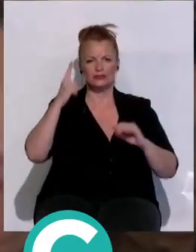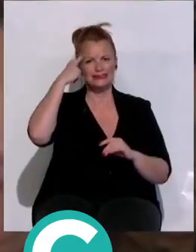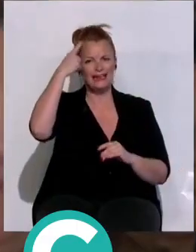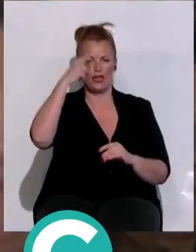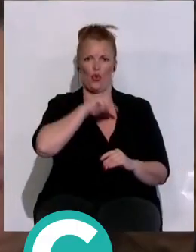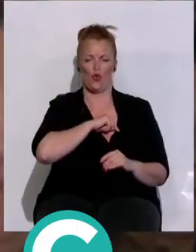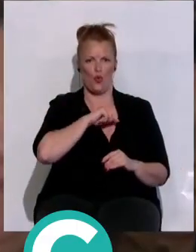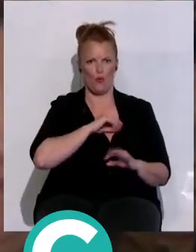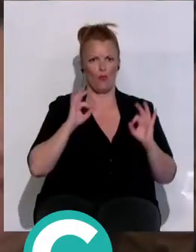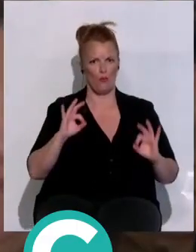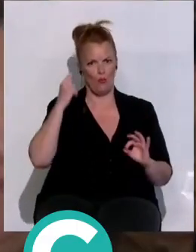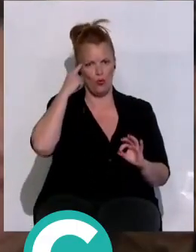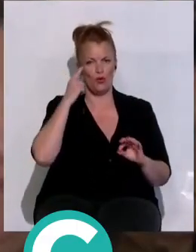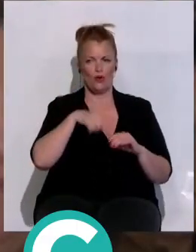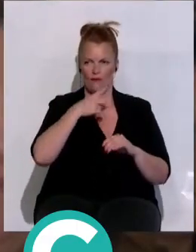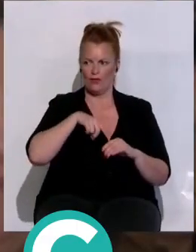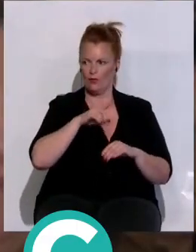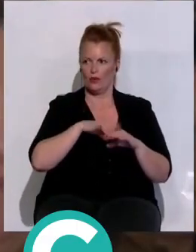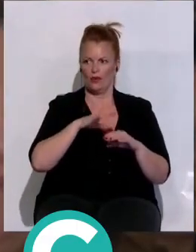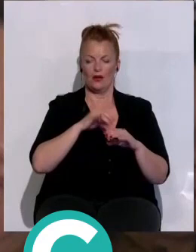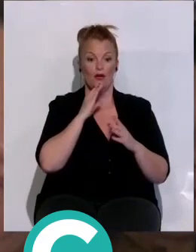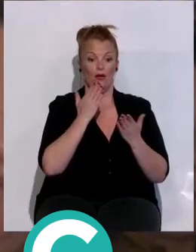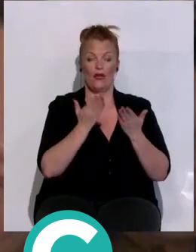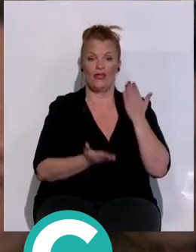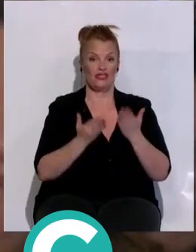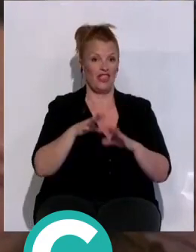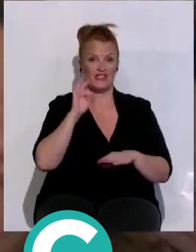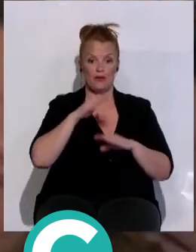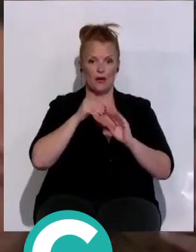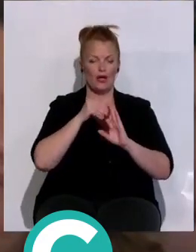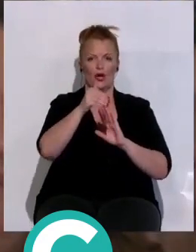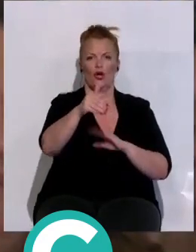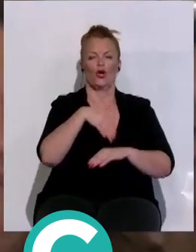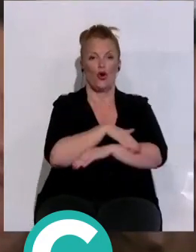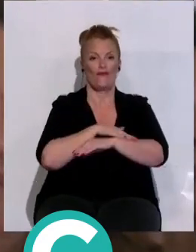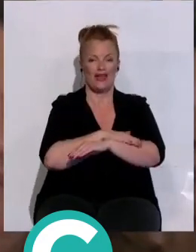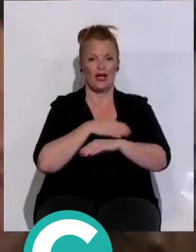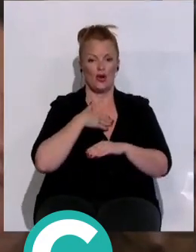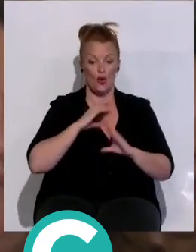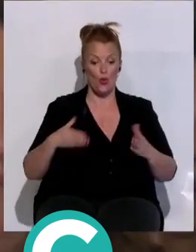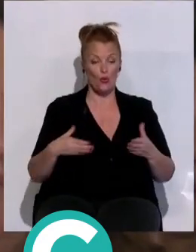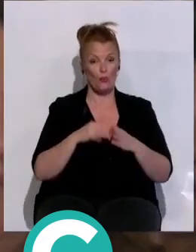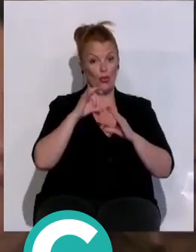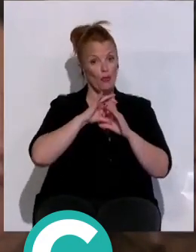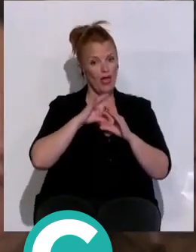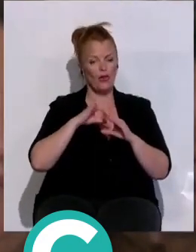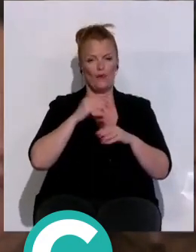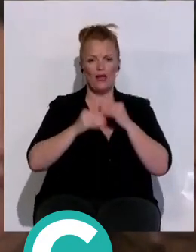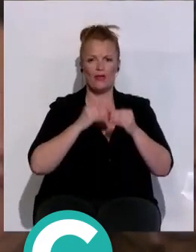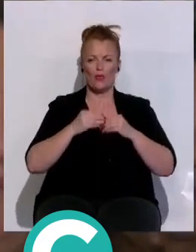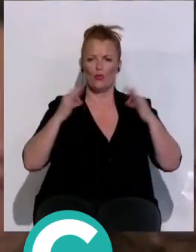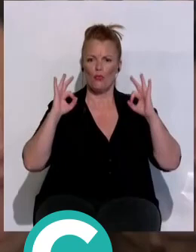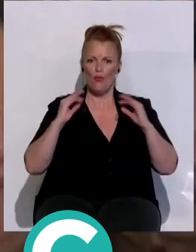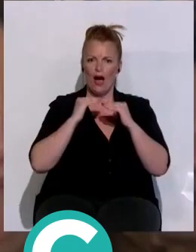vamos a entrar, sabemos que vamos a ser decisivos en el próximo gobierno de la ciudad y que nuestro partido va a ser el que va a poner esa moderación, ese sentido